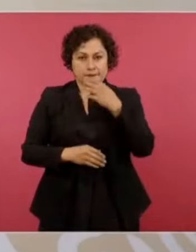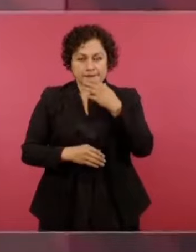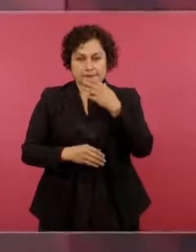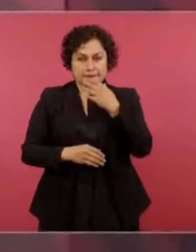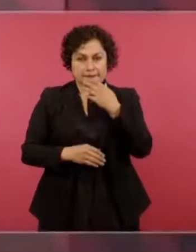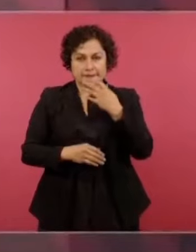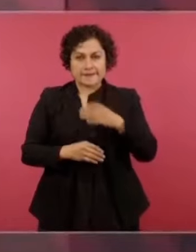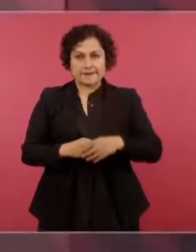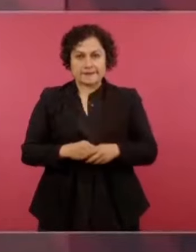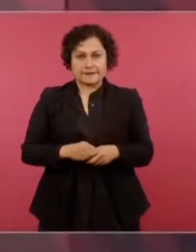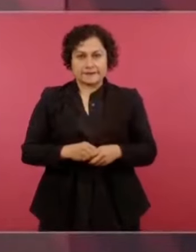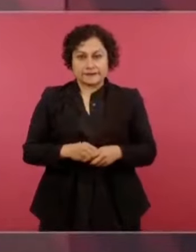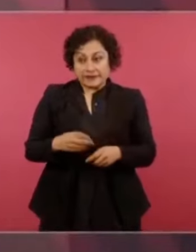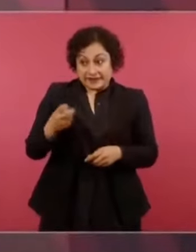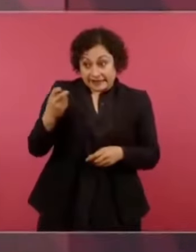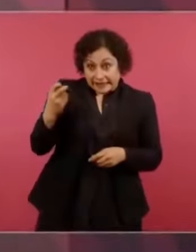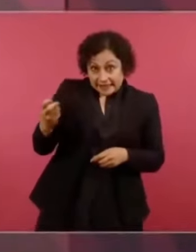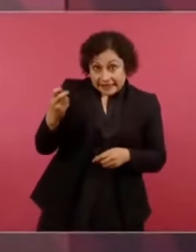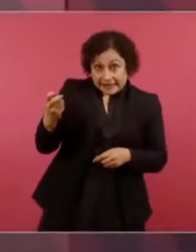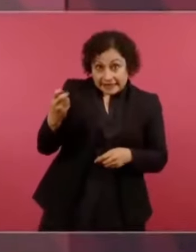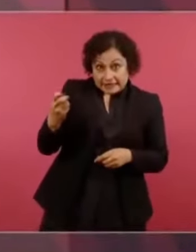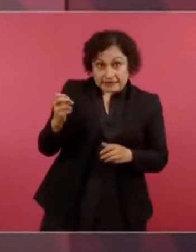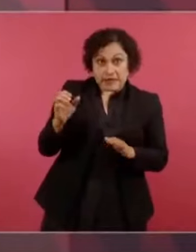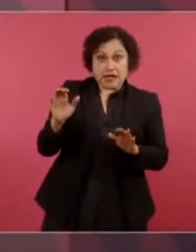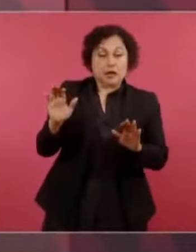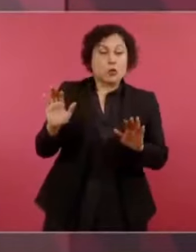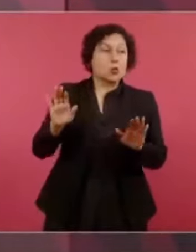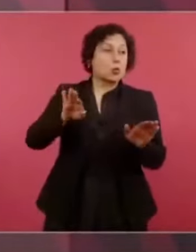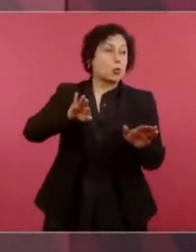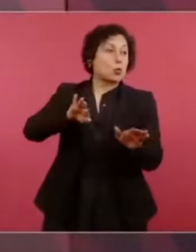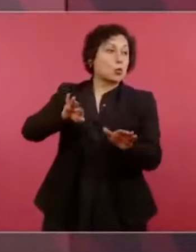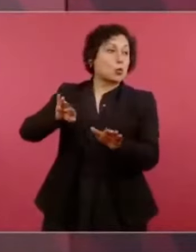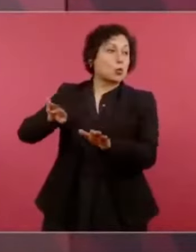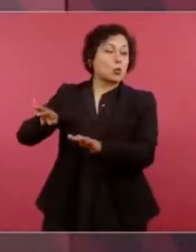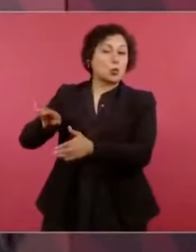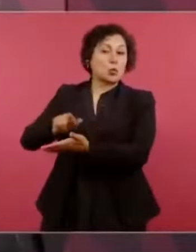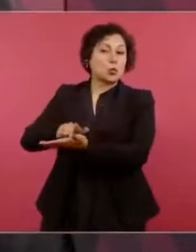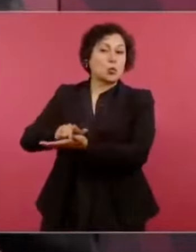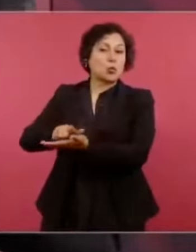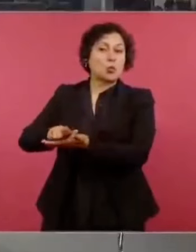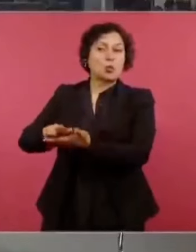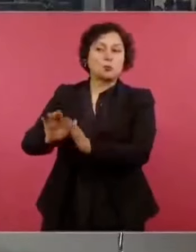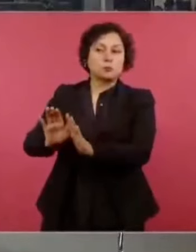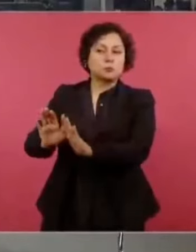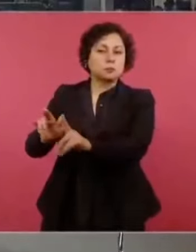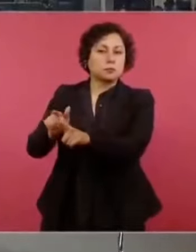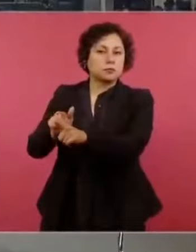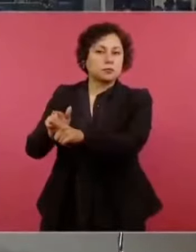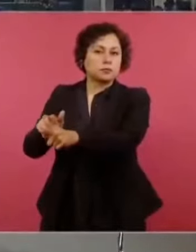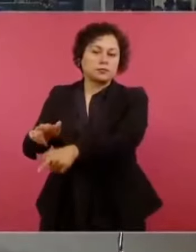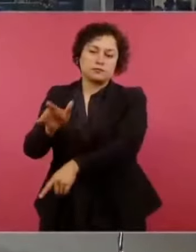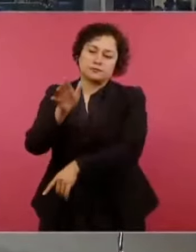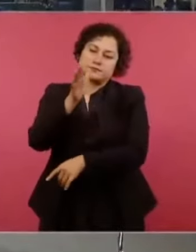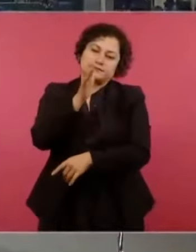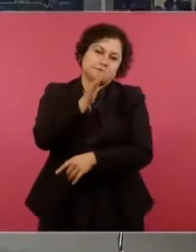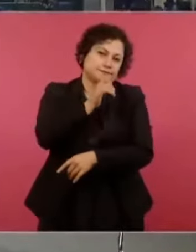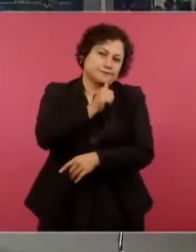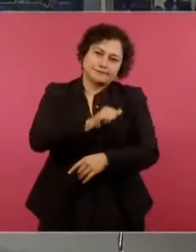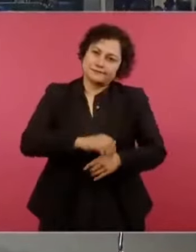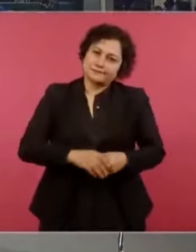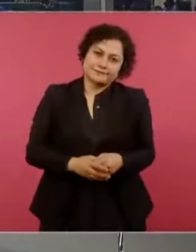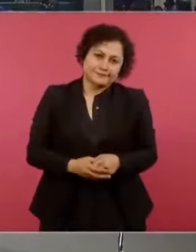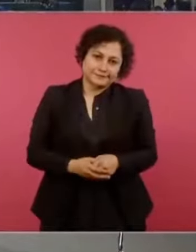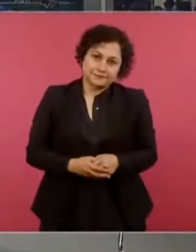quedarse inmaculado, al menos en el trabajo que nosotros estamos